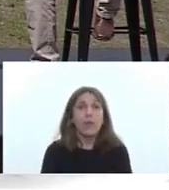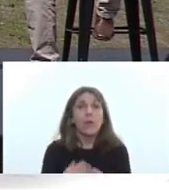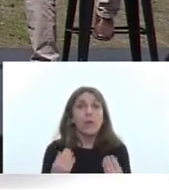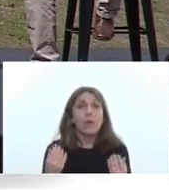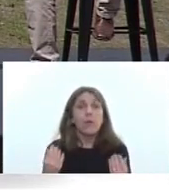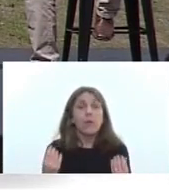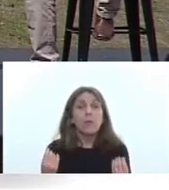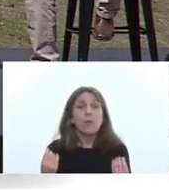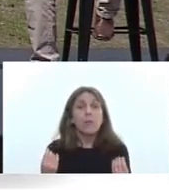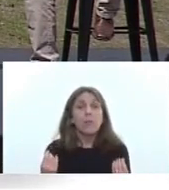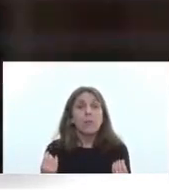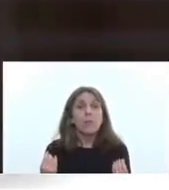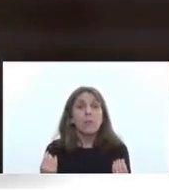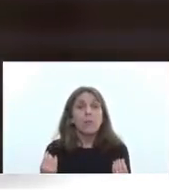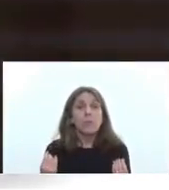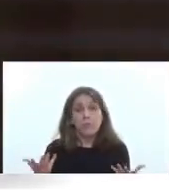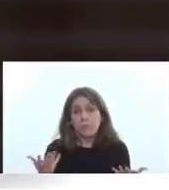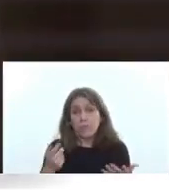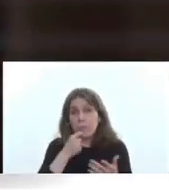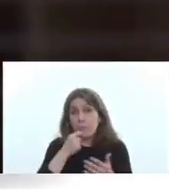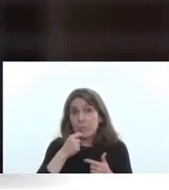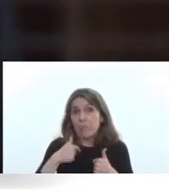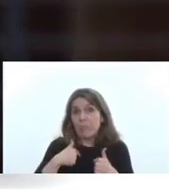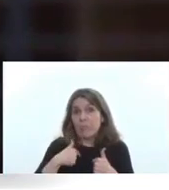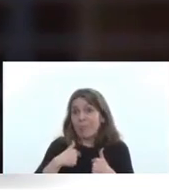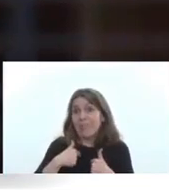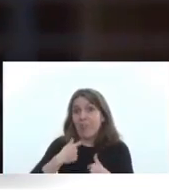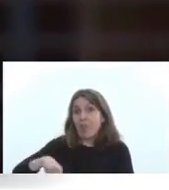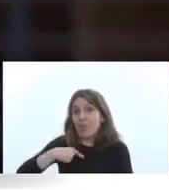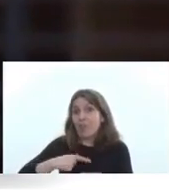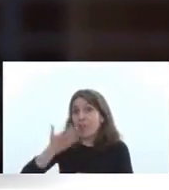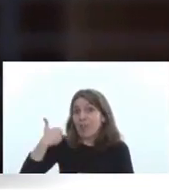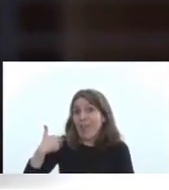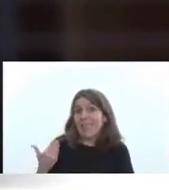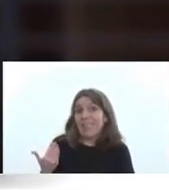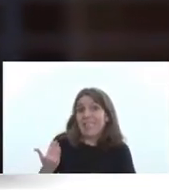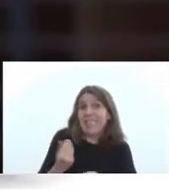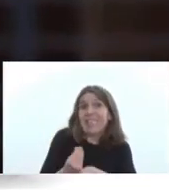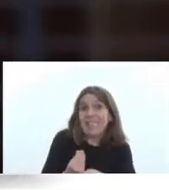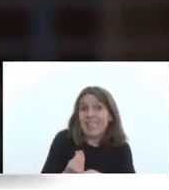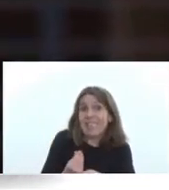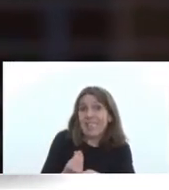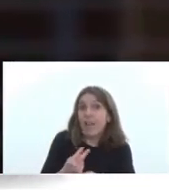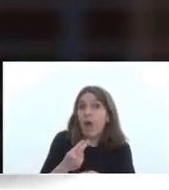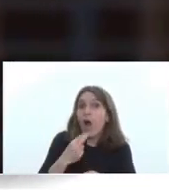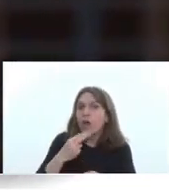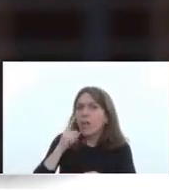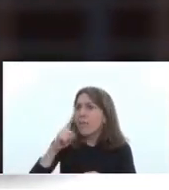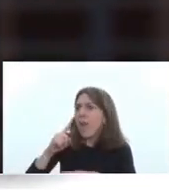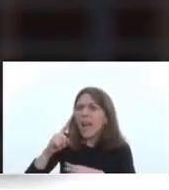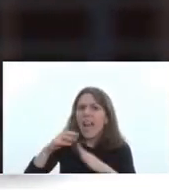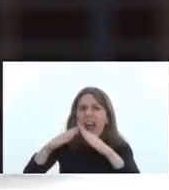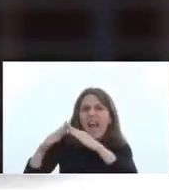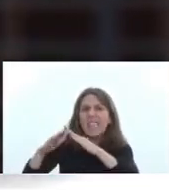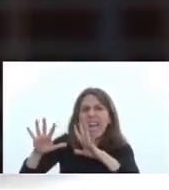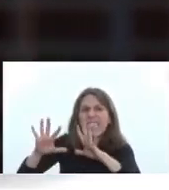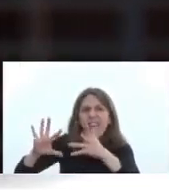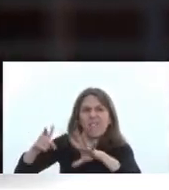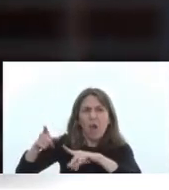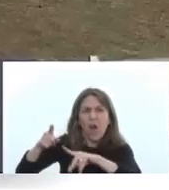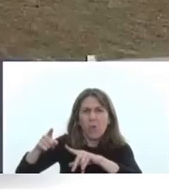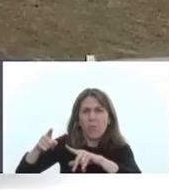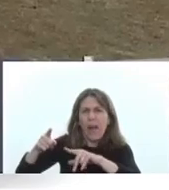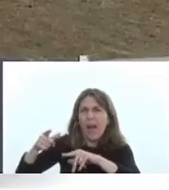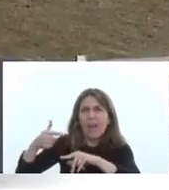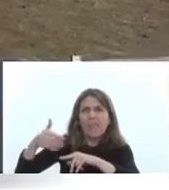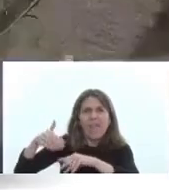cuando llegamos al gobierno nos encontramos con 11.000 viviendas de este tipo, virtualmente a punto